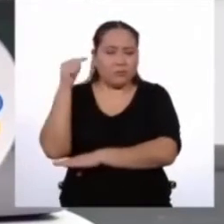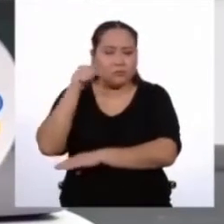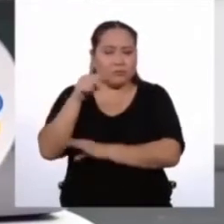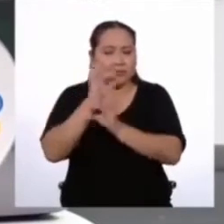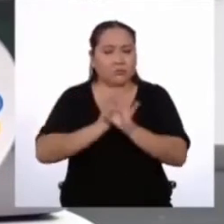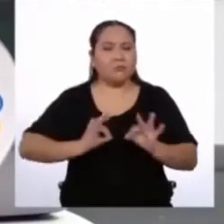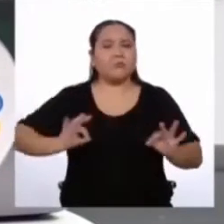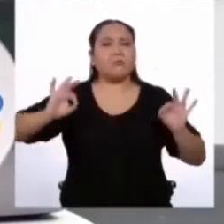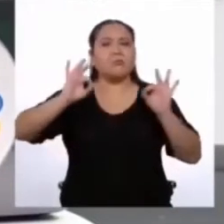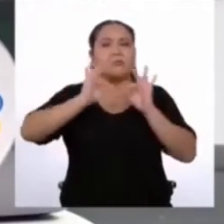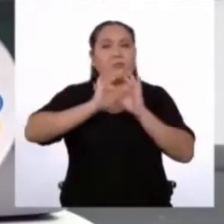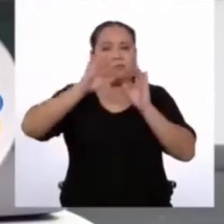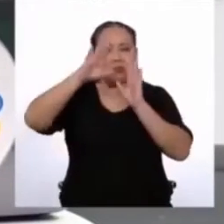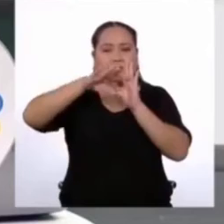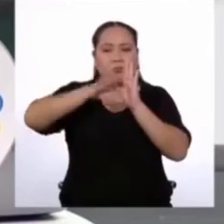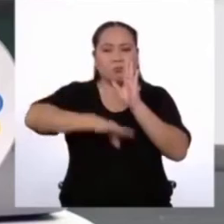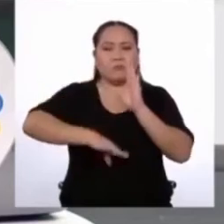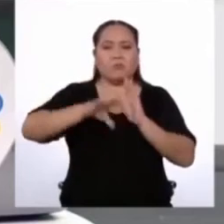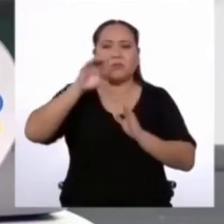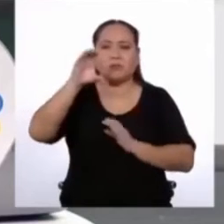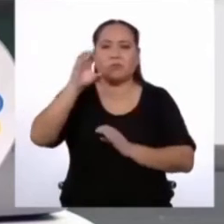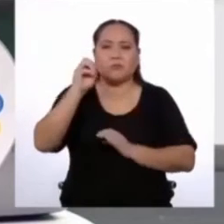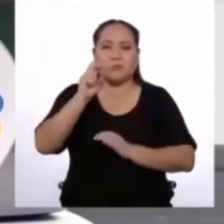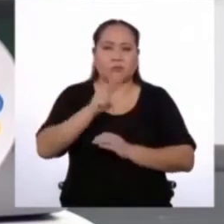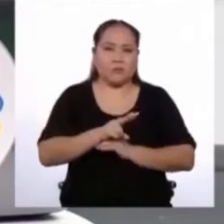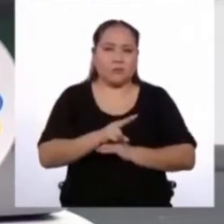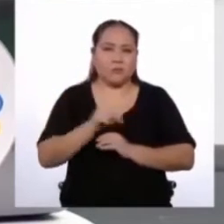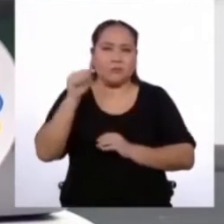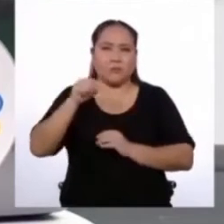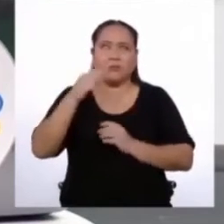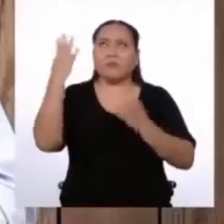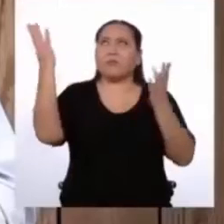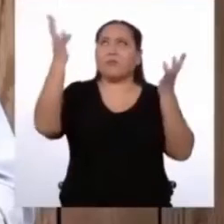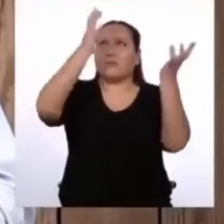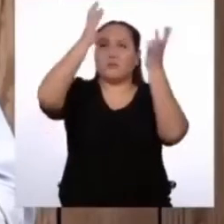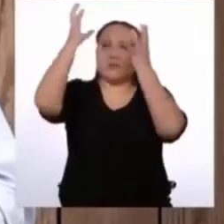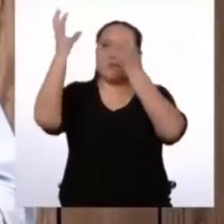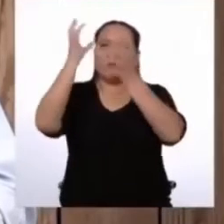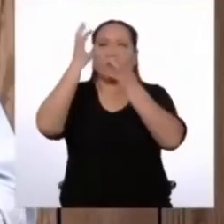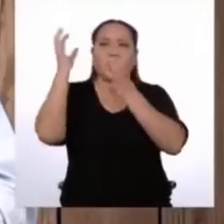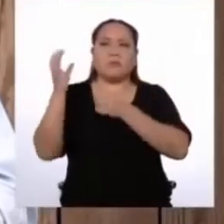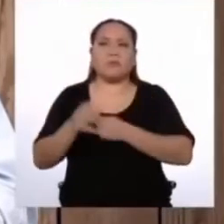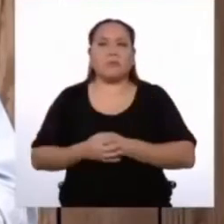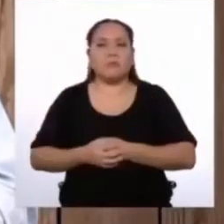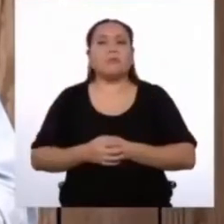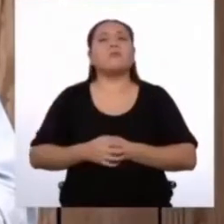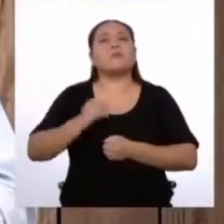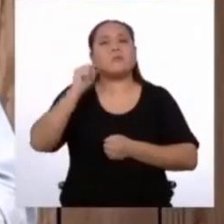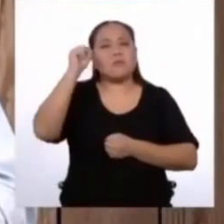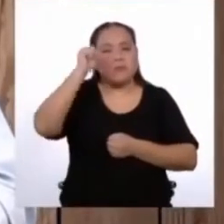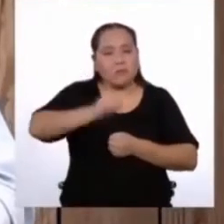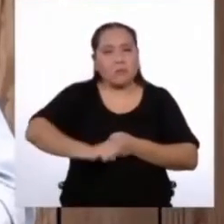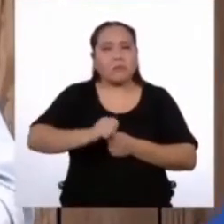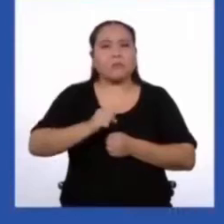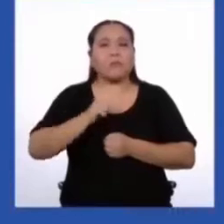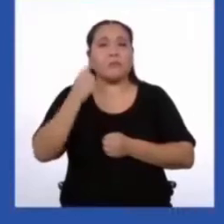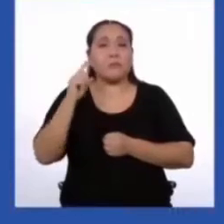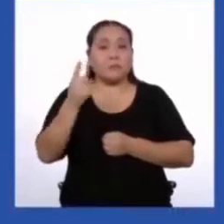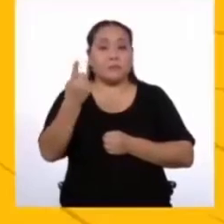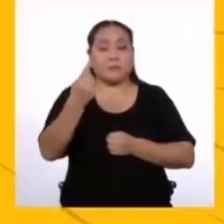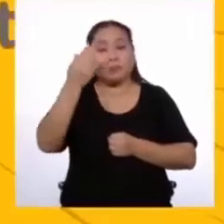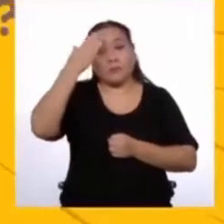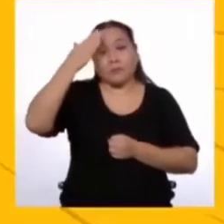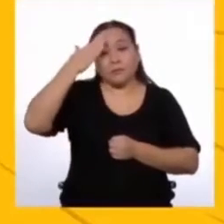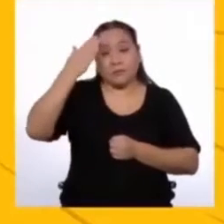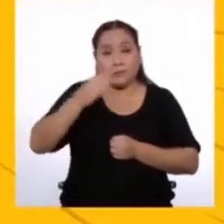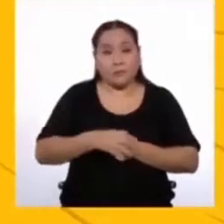muy importantes para la reducción del dióxido de carbono que se encuentra en el ambiente. Eso. Entonces, lo primero que debemos saber